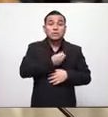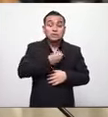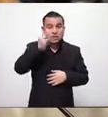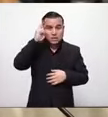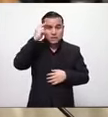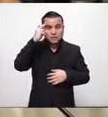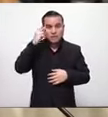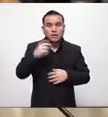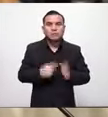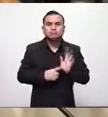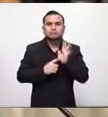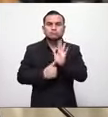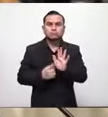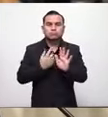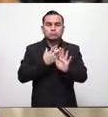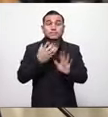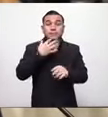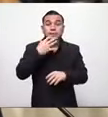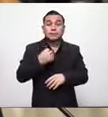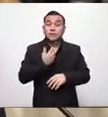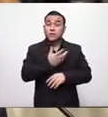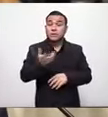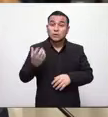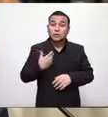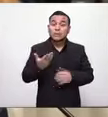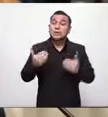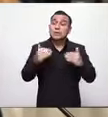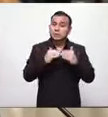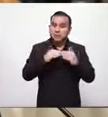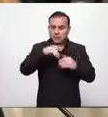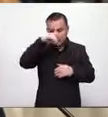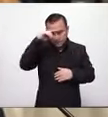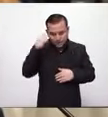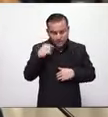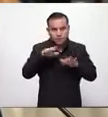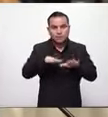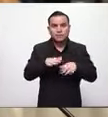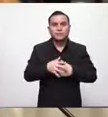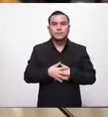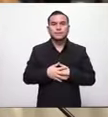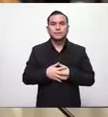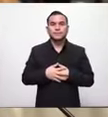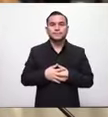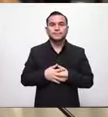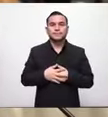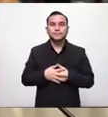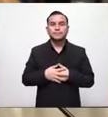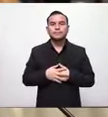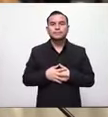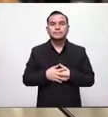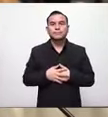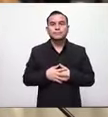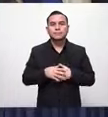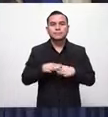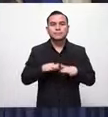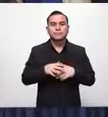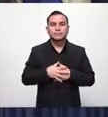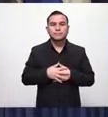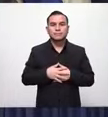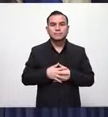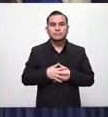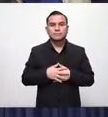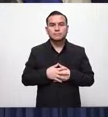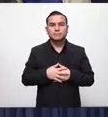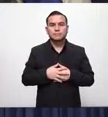responsabilidad y la estamos haciendo les pedimos a todos que lo hagan igual gracias gracias por